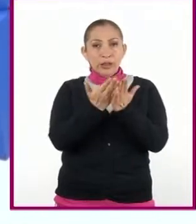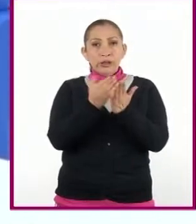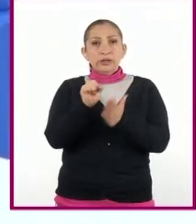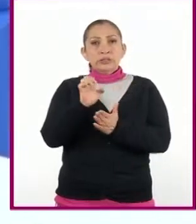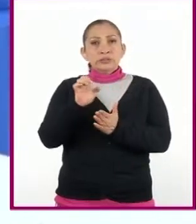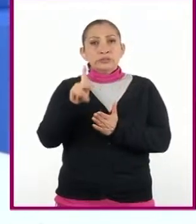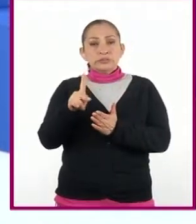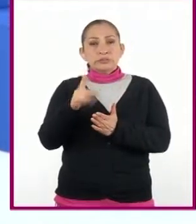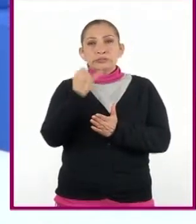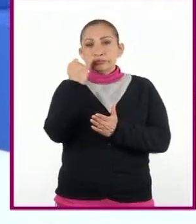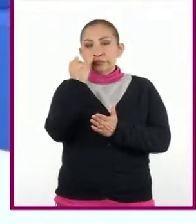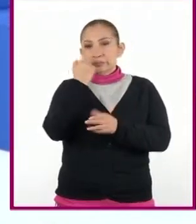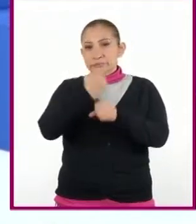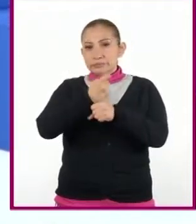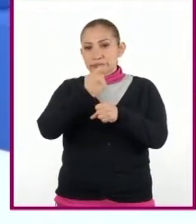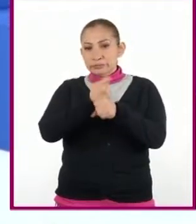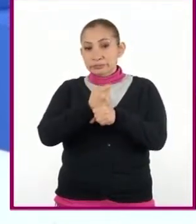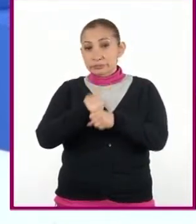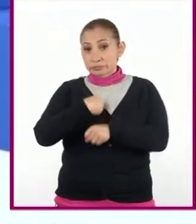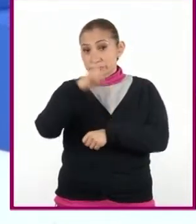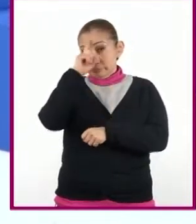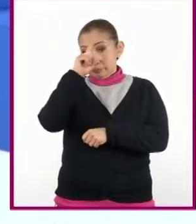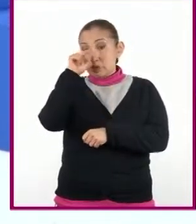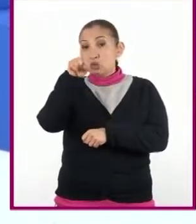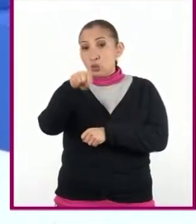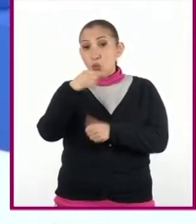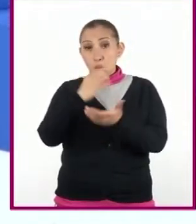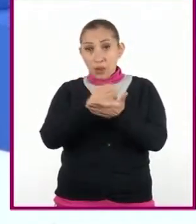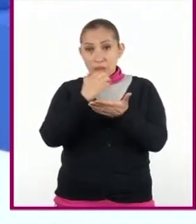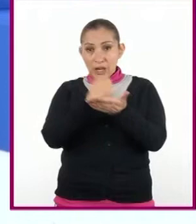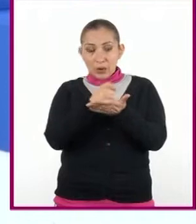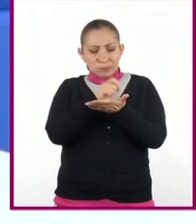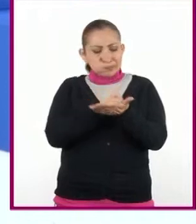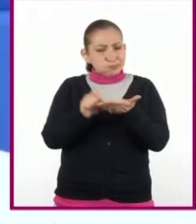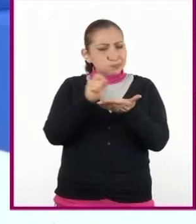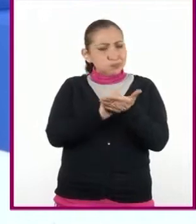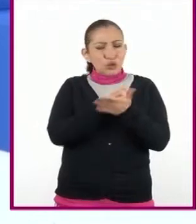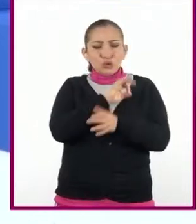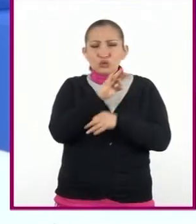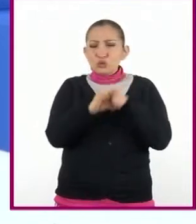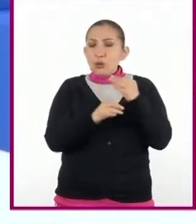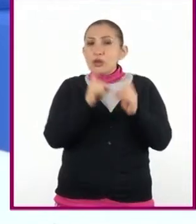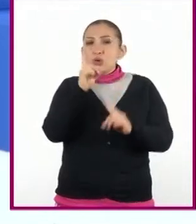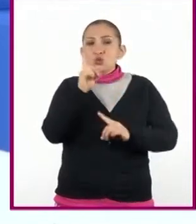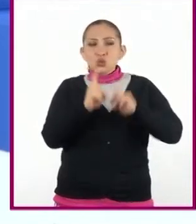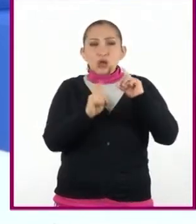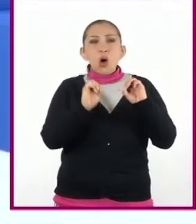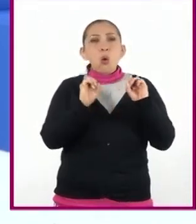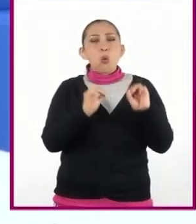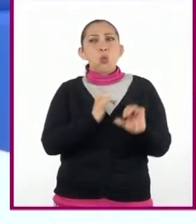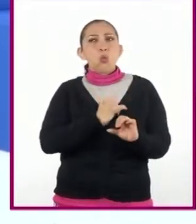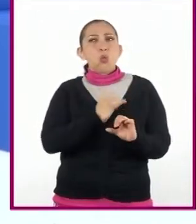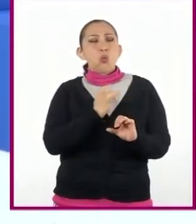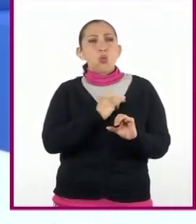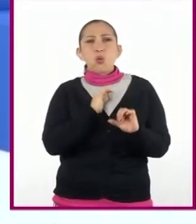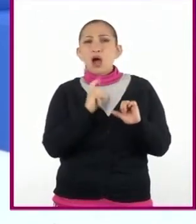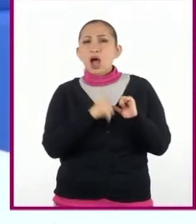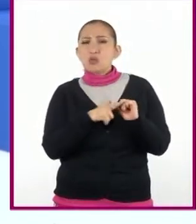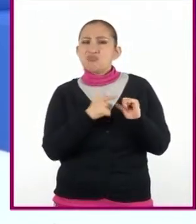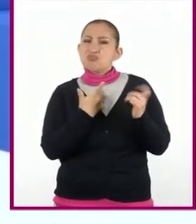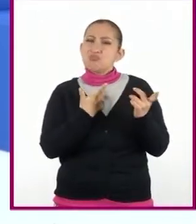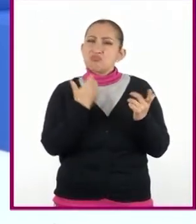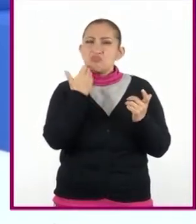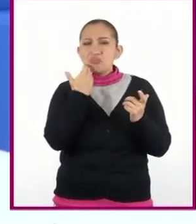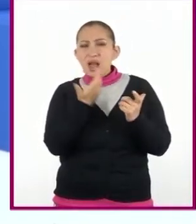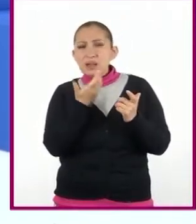texto de lengua materna. Les sugiero que registren en su cuaderno todas las dudas o inquietudes que les surjan durante el trabajo de esta